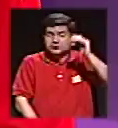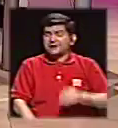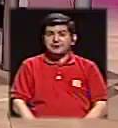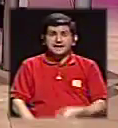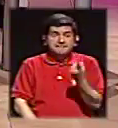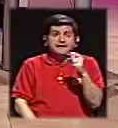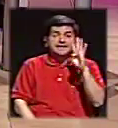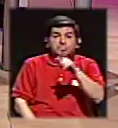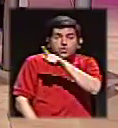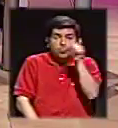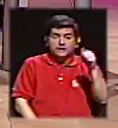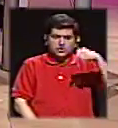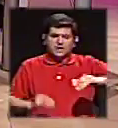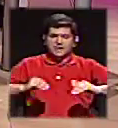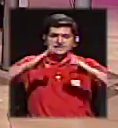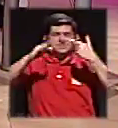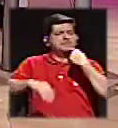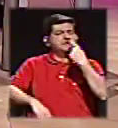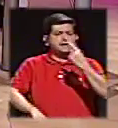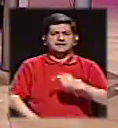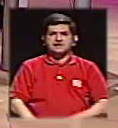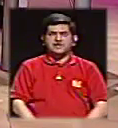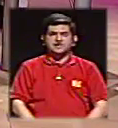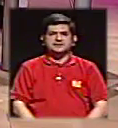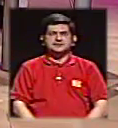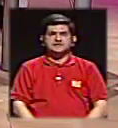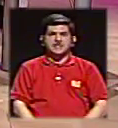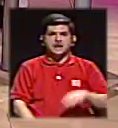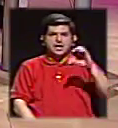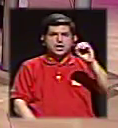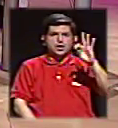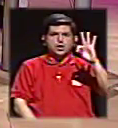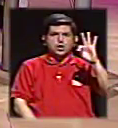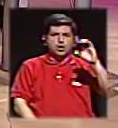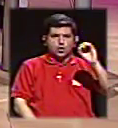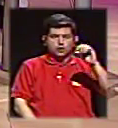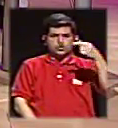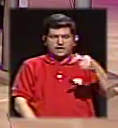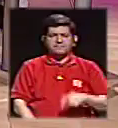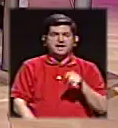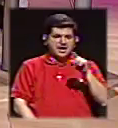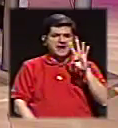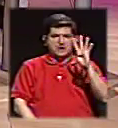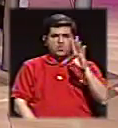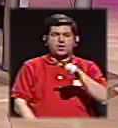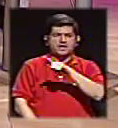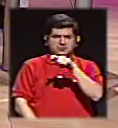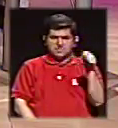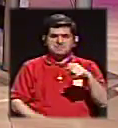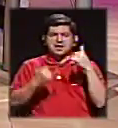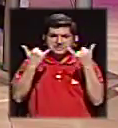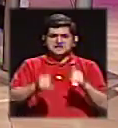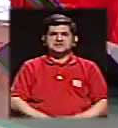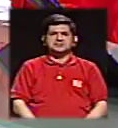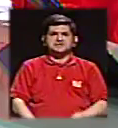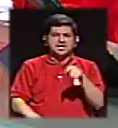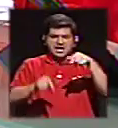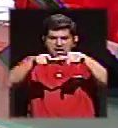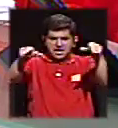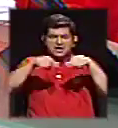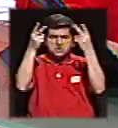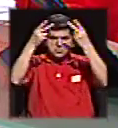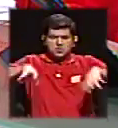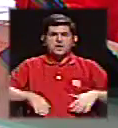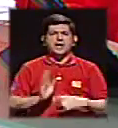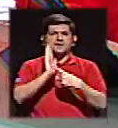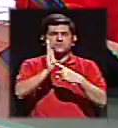menos de cuatro meses. Esta mañana decía Don Otto de Varda, que él sí, que él tiene cuatro meses de haber publicado en su website el plan de gobierno.